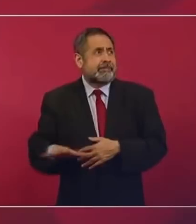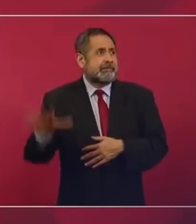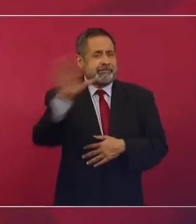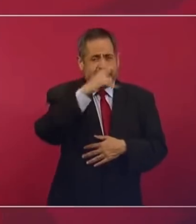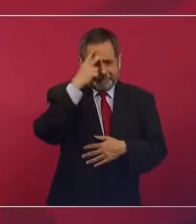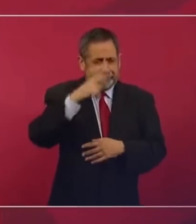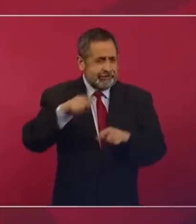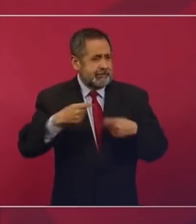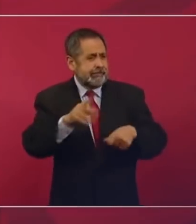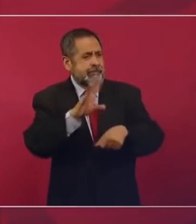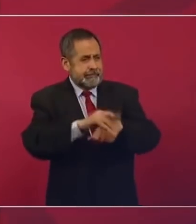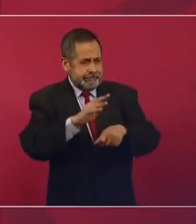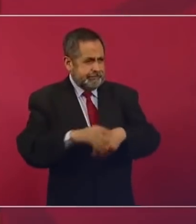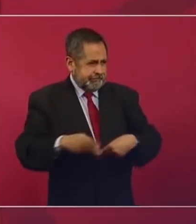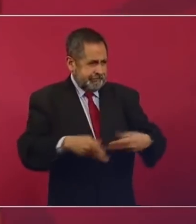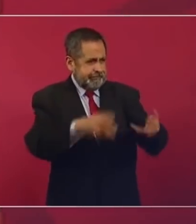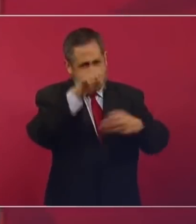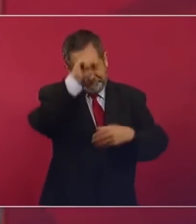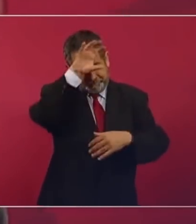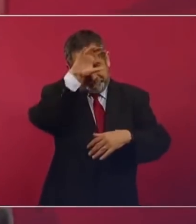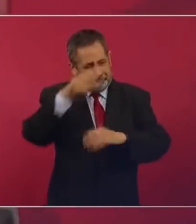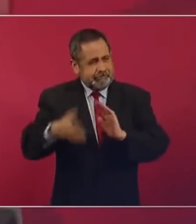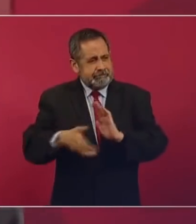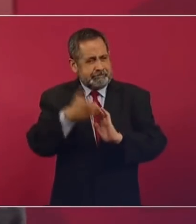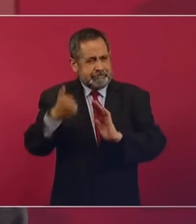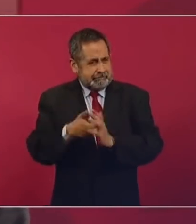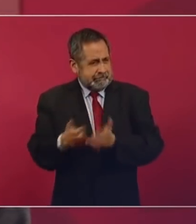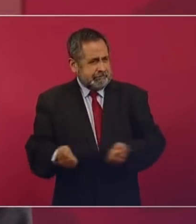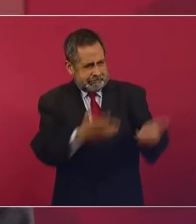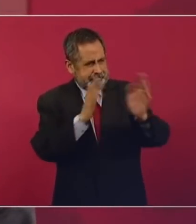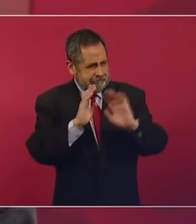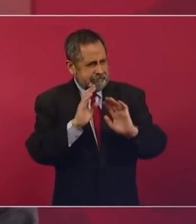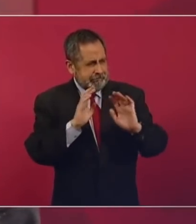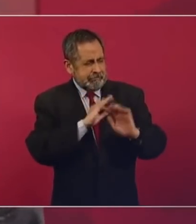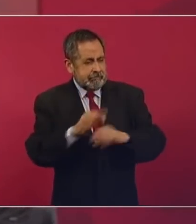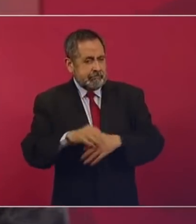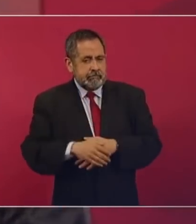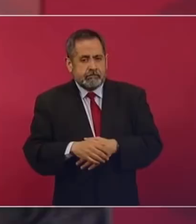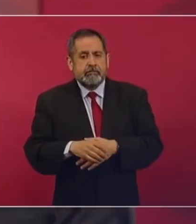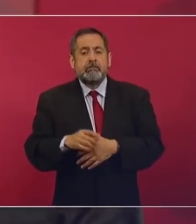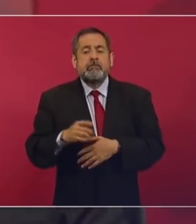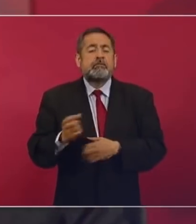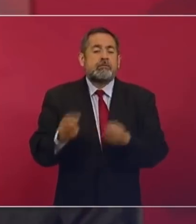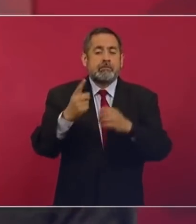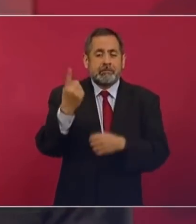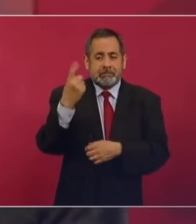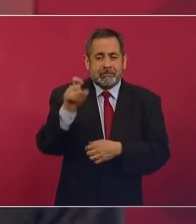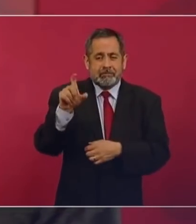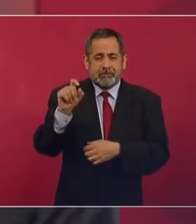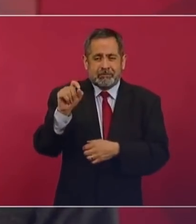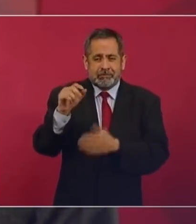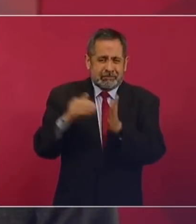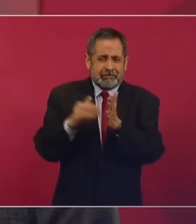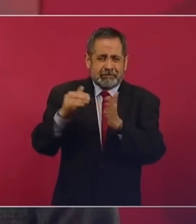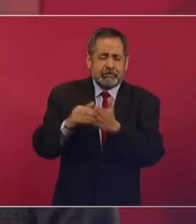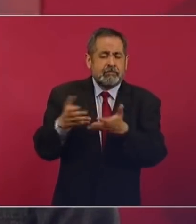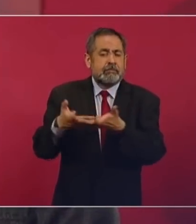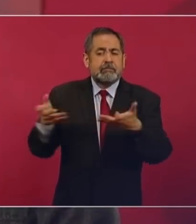territorio nacional para la explotación minera, 120 millones de hectáreas,